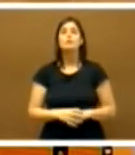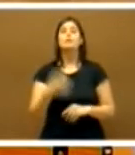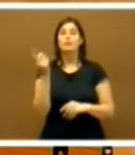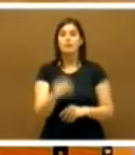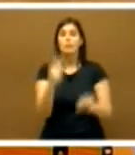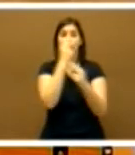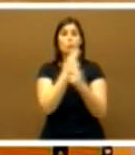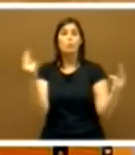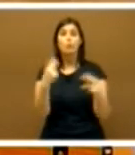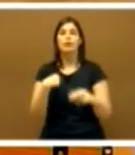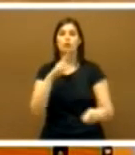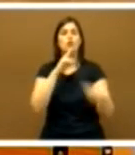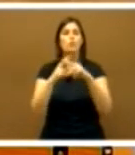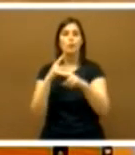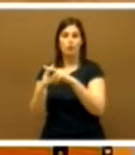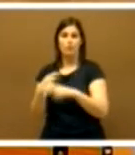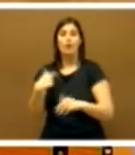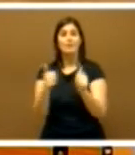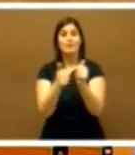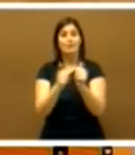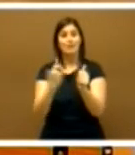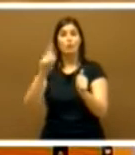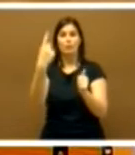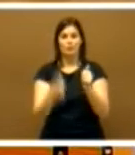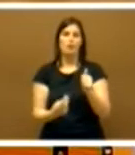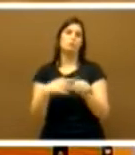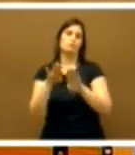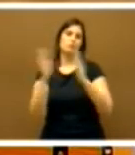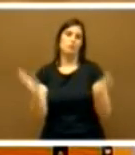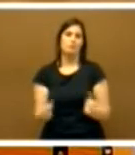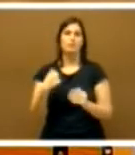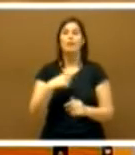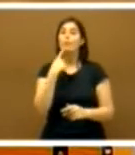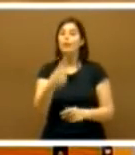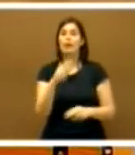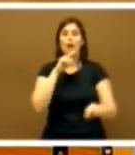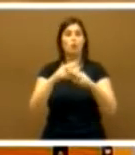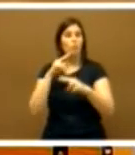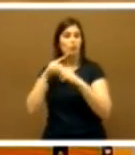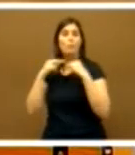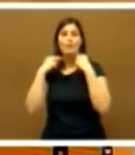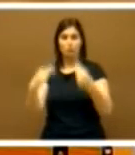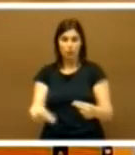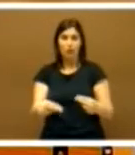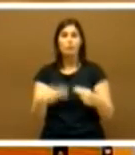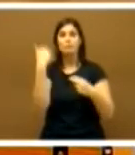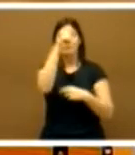llamamiento. El señor secretario primero de la mesa nombrará a los señores y señoras diputados y diputadas. Y estos poniéndose en pie,